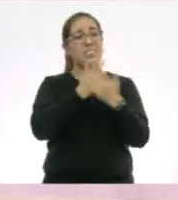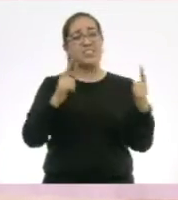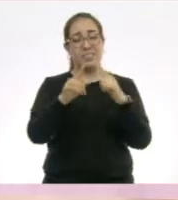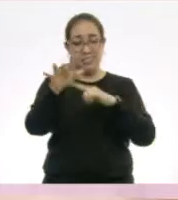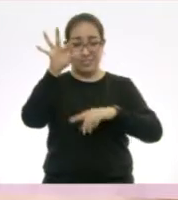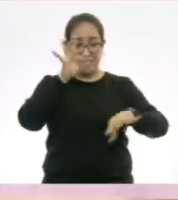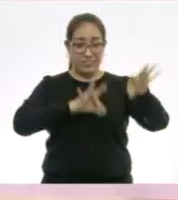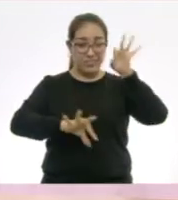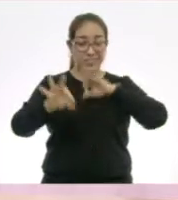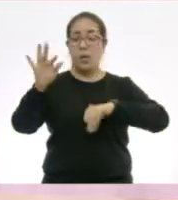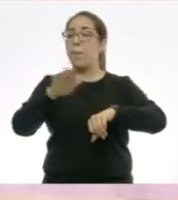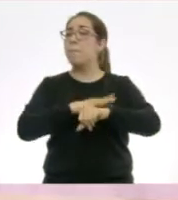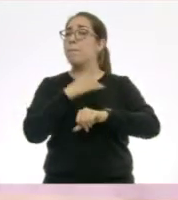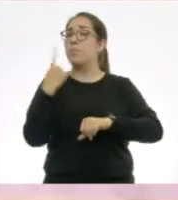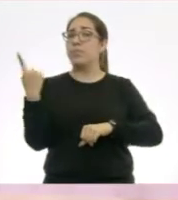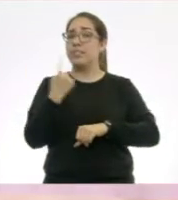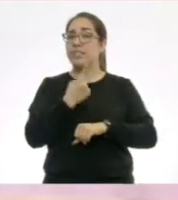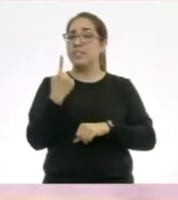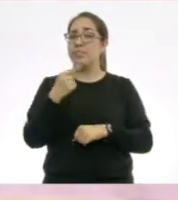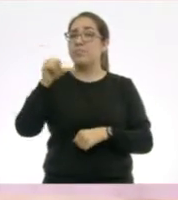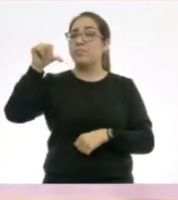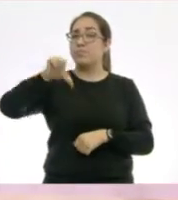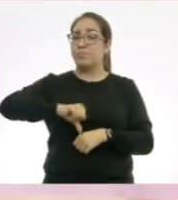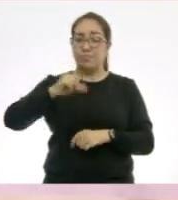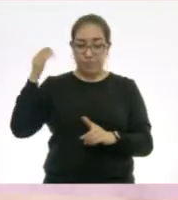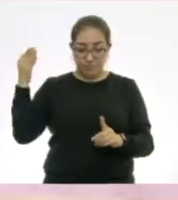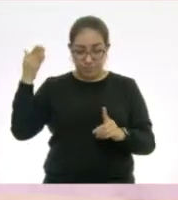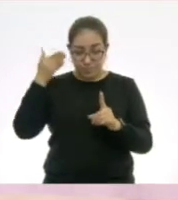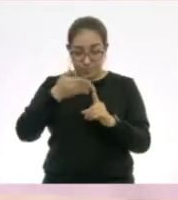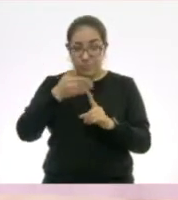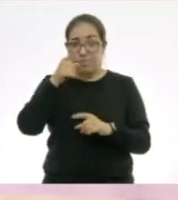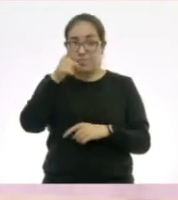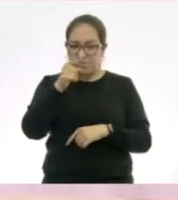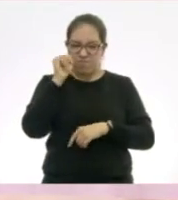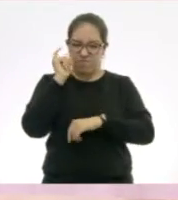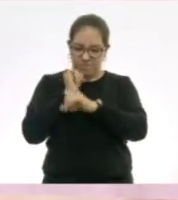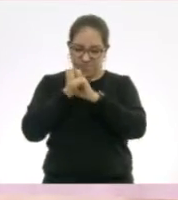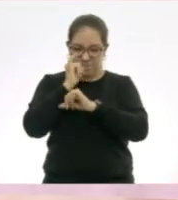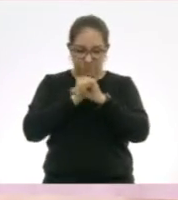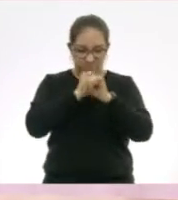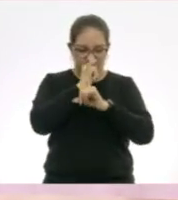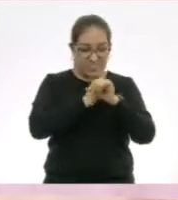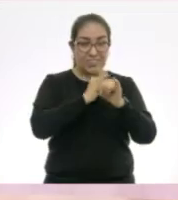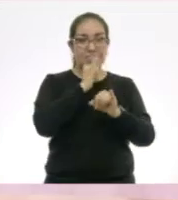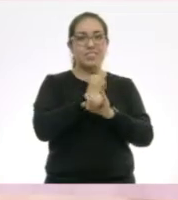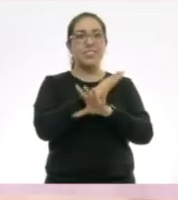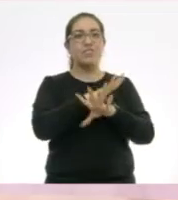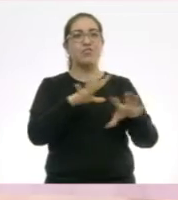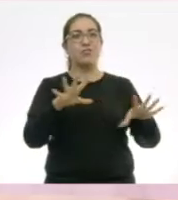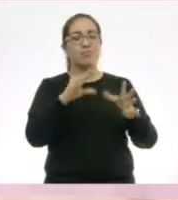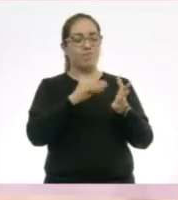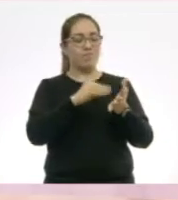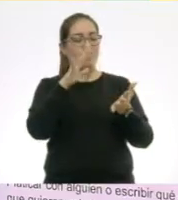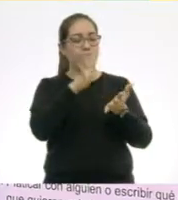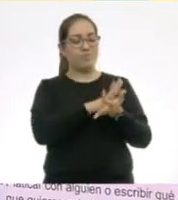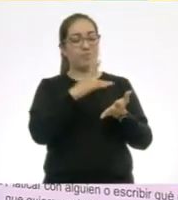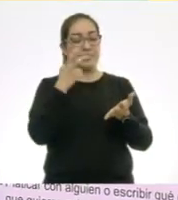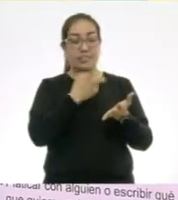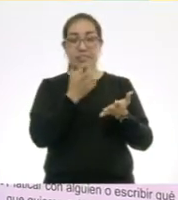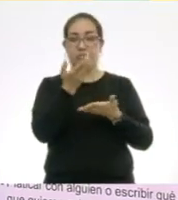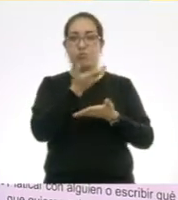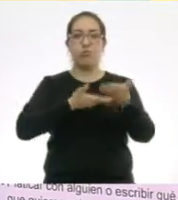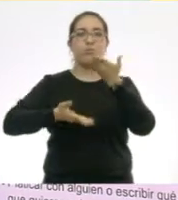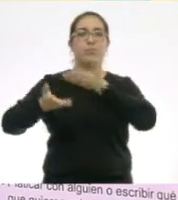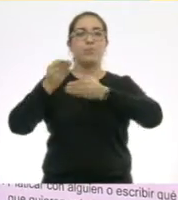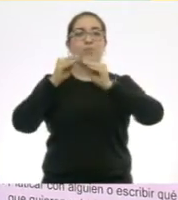hacerlo. Porque el propósito es de que tú busques y encuentres información y además lo compartas. Eso es muy